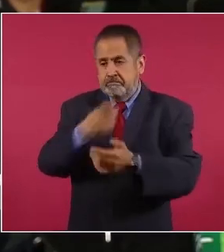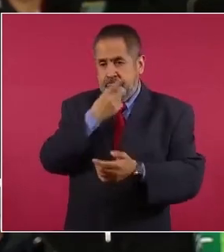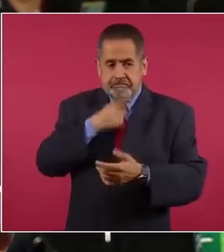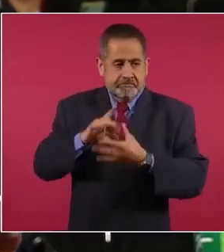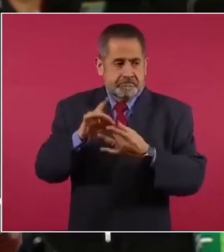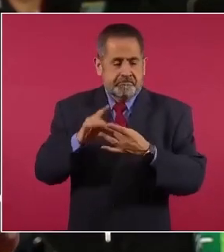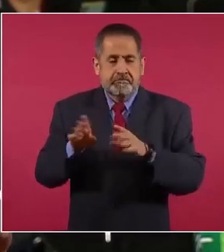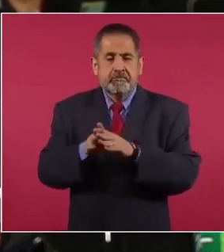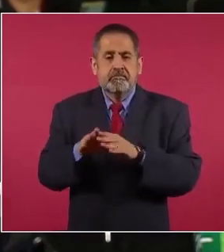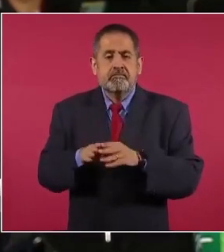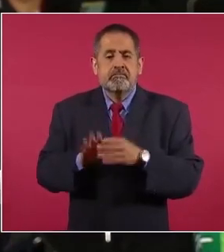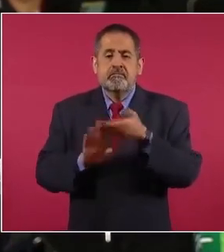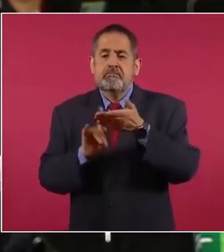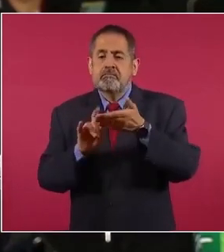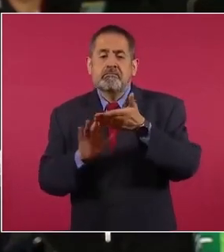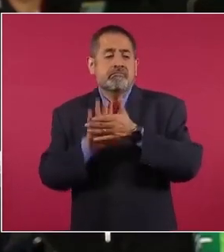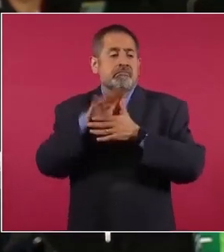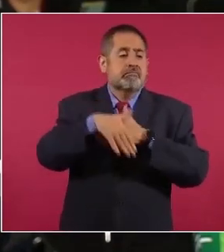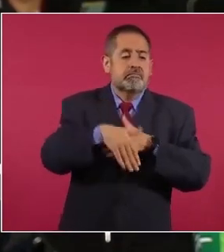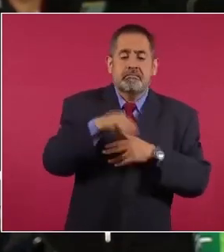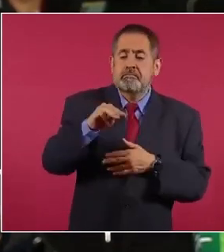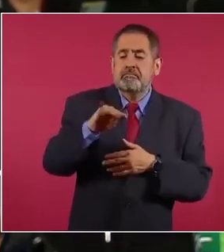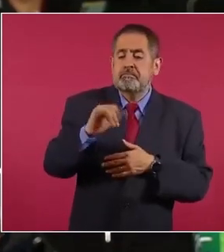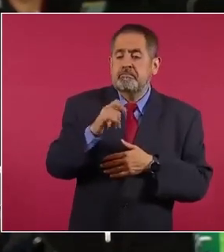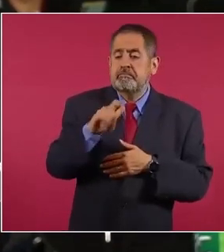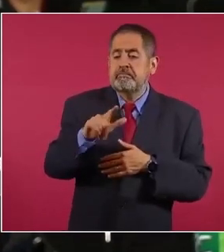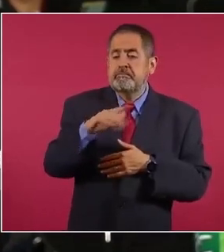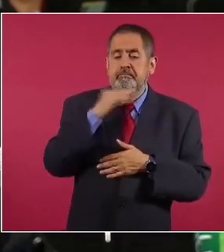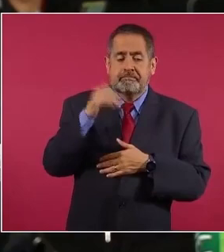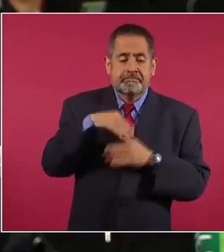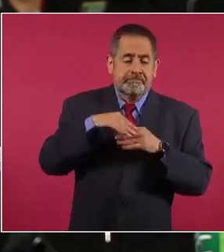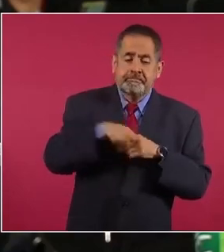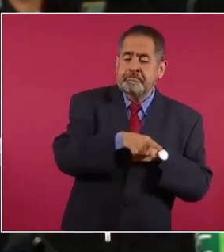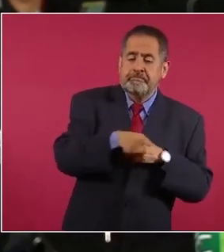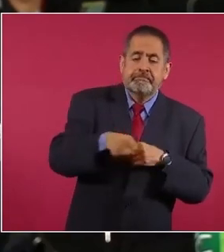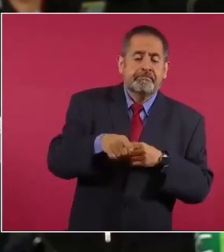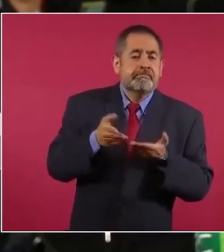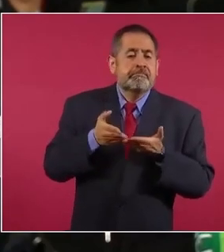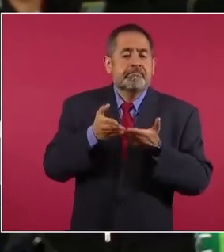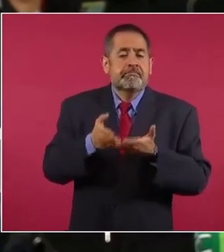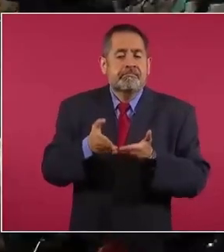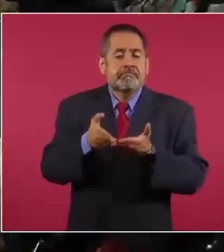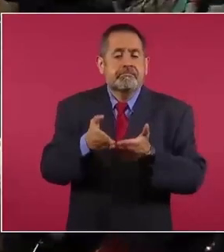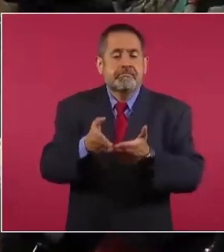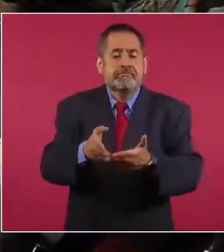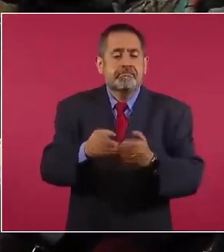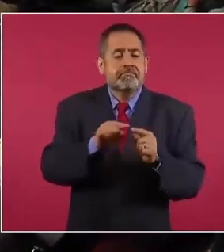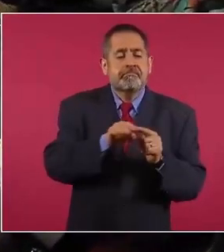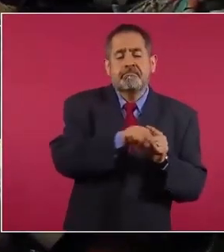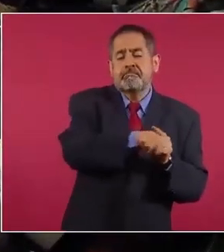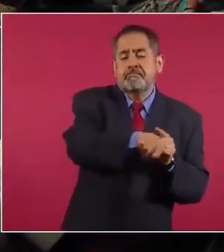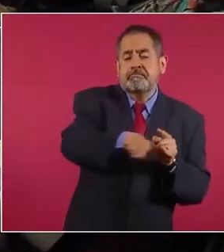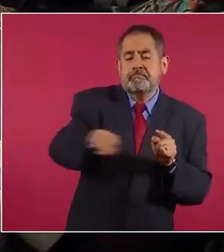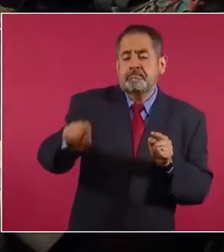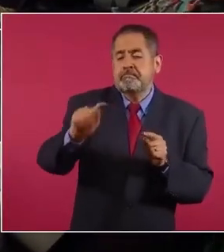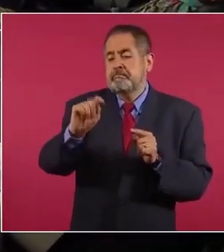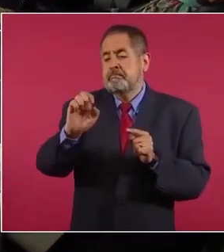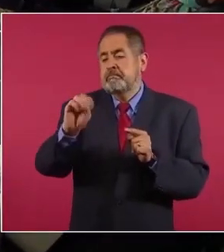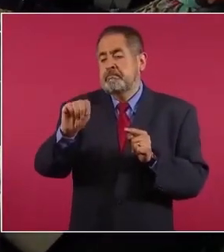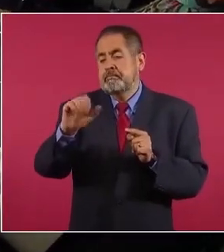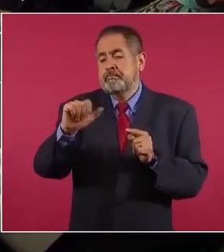es por la presa Miguel Alemán y en lancha se hacen dos horas del lado de Temazcal Oaxaca